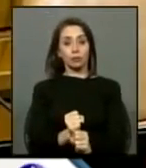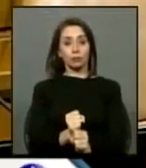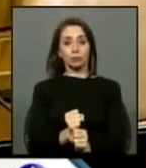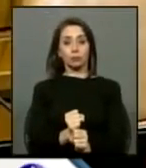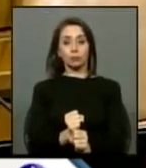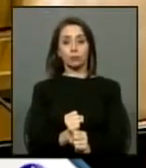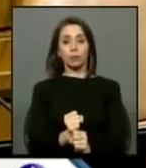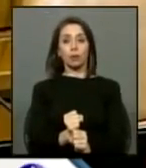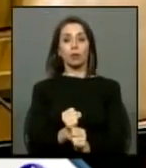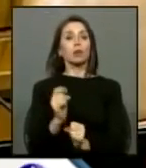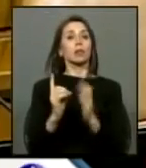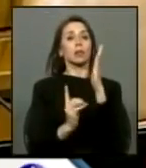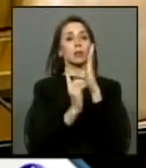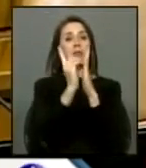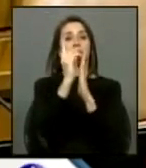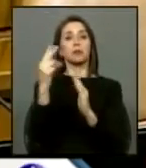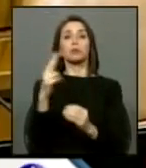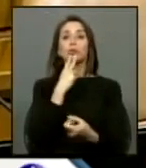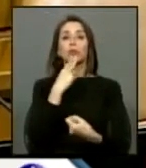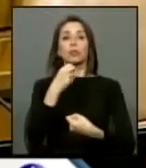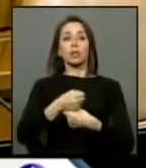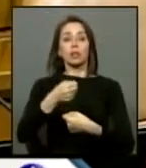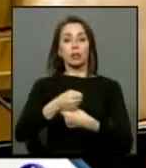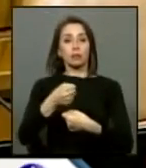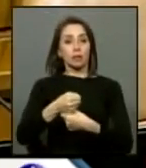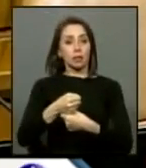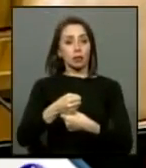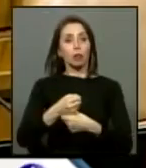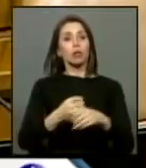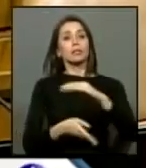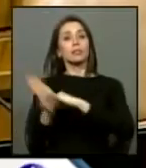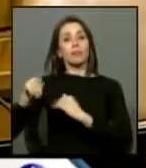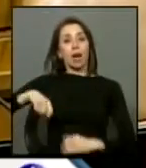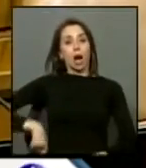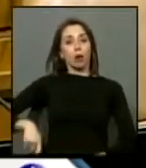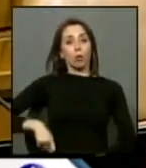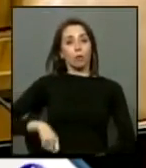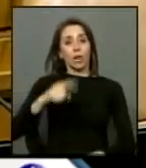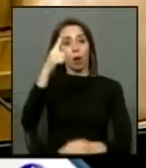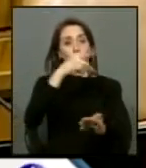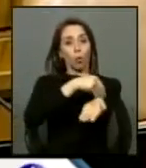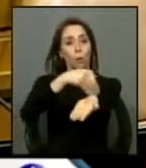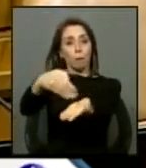y se hubiera desarrollado en su vida laboral habría jubilado con un millón de pesos